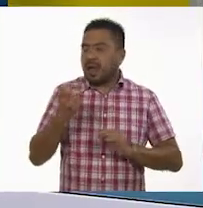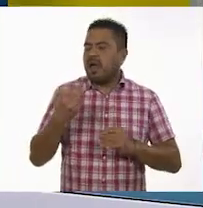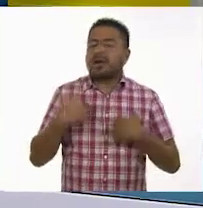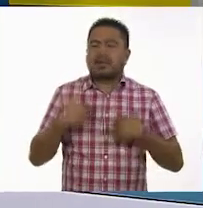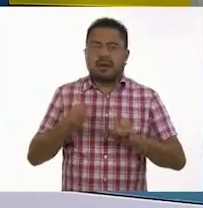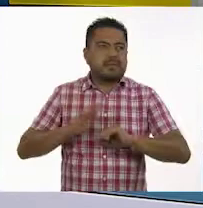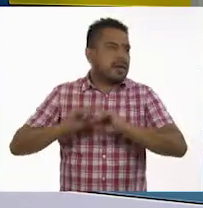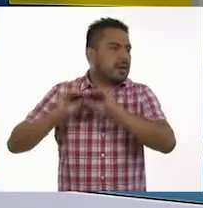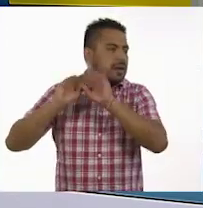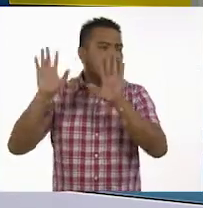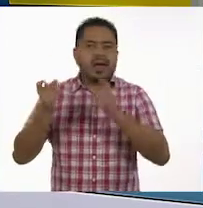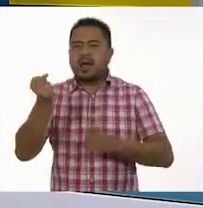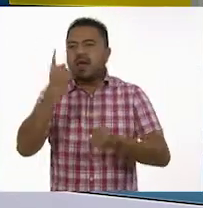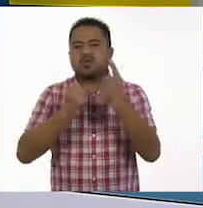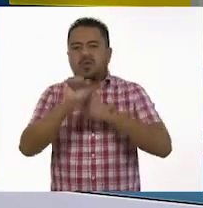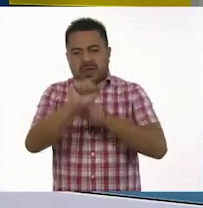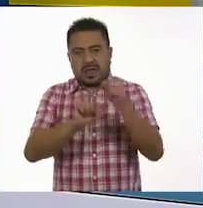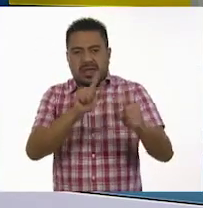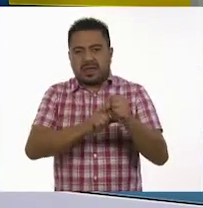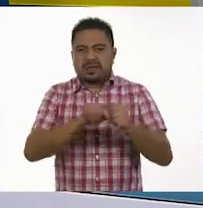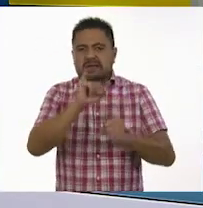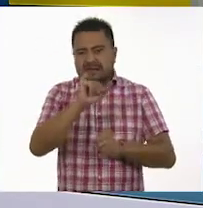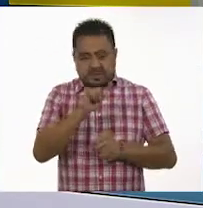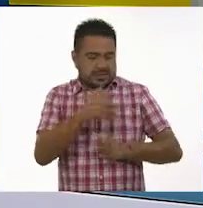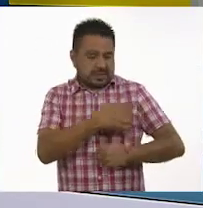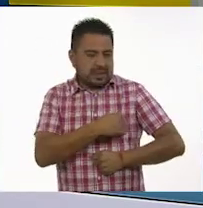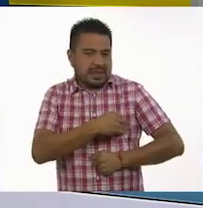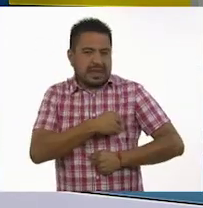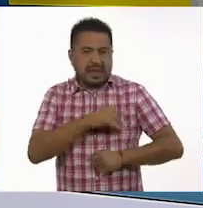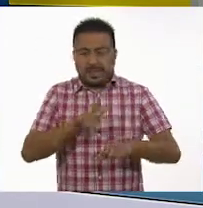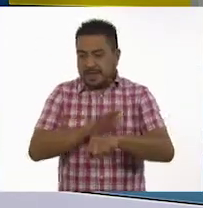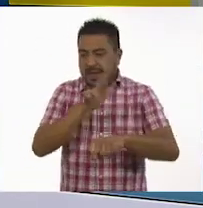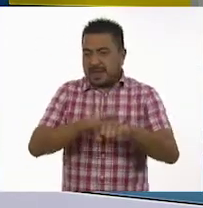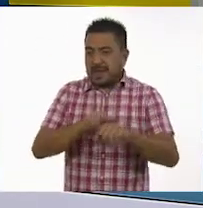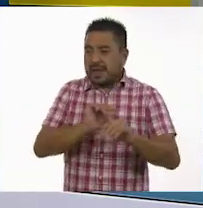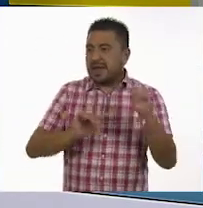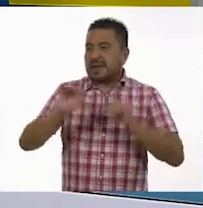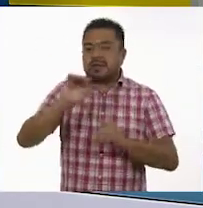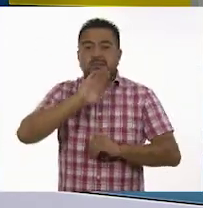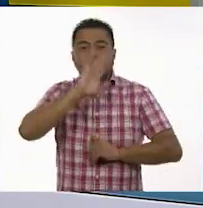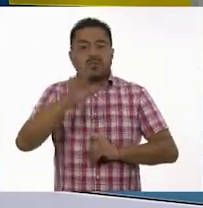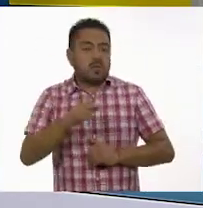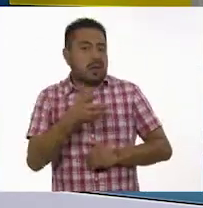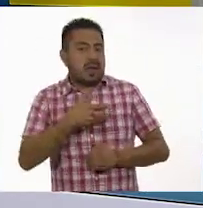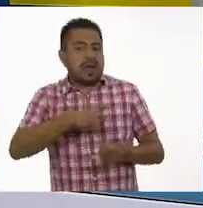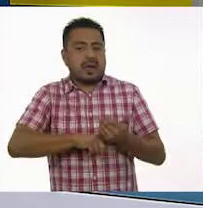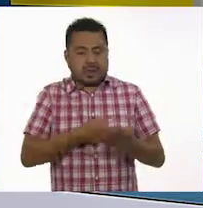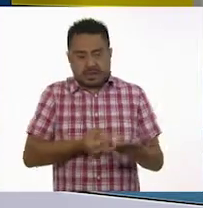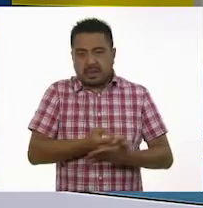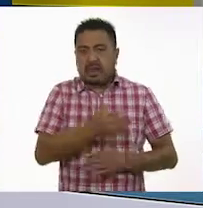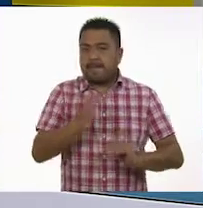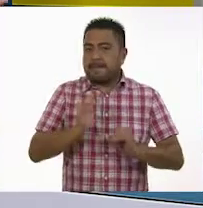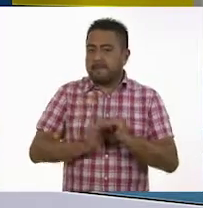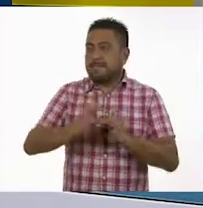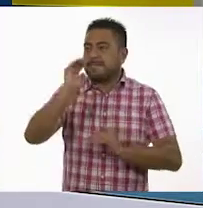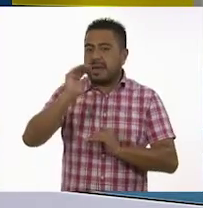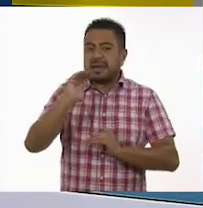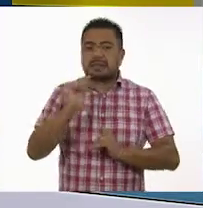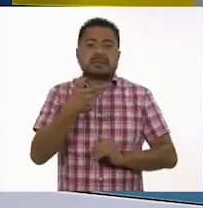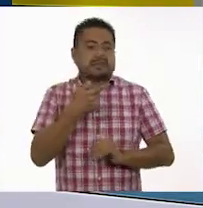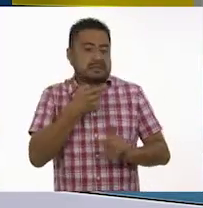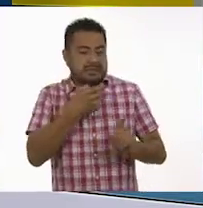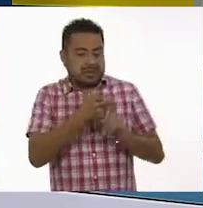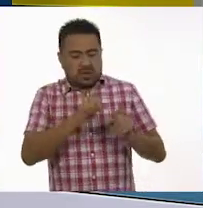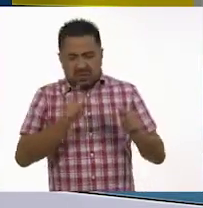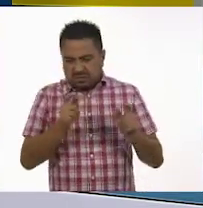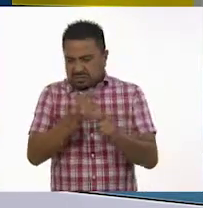entendiendo. En algunos animales, si las crías tienen altas posibilidades de morir, nacen más y, en el caso